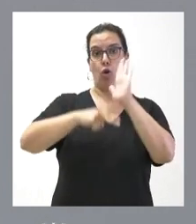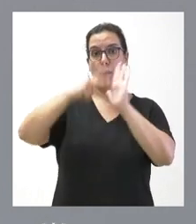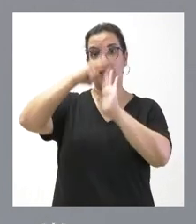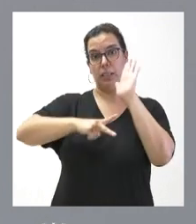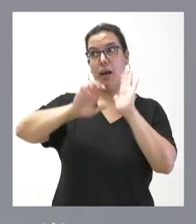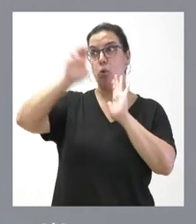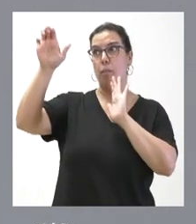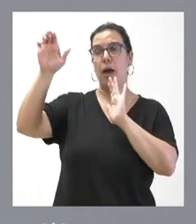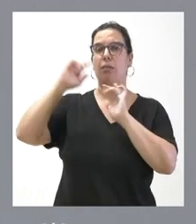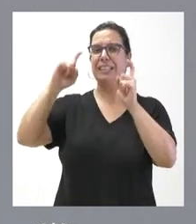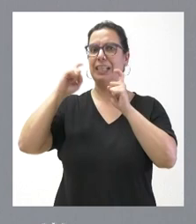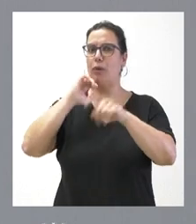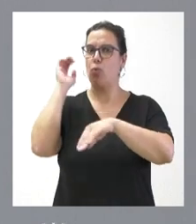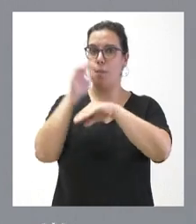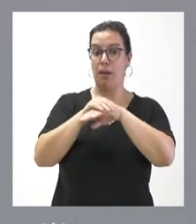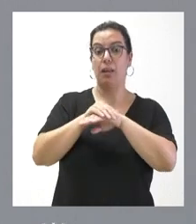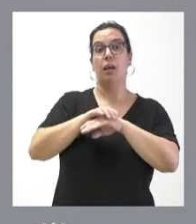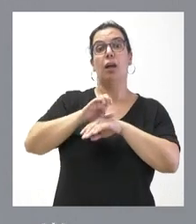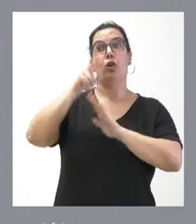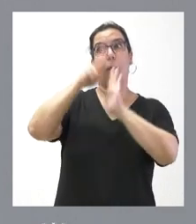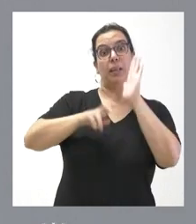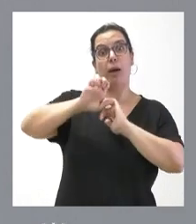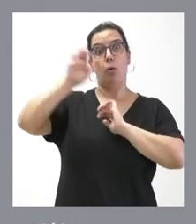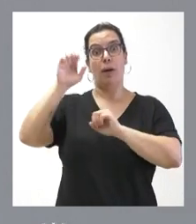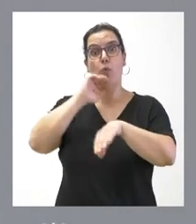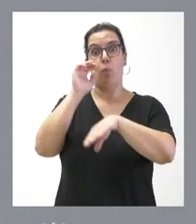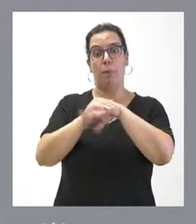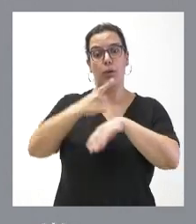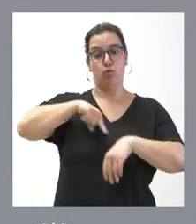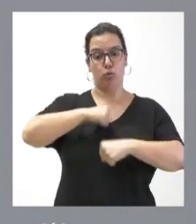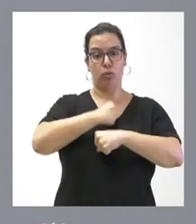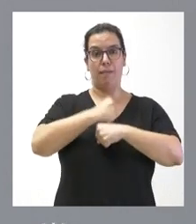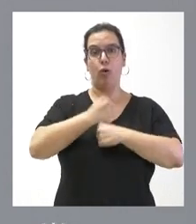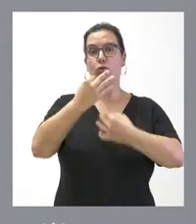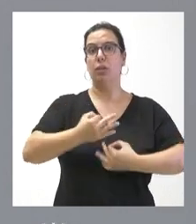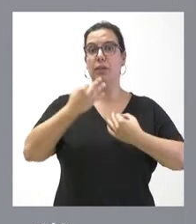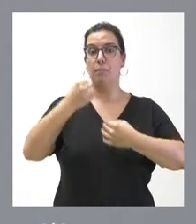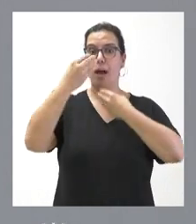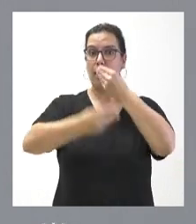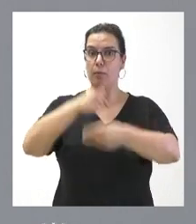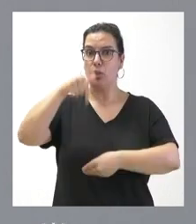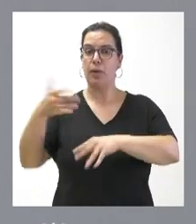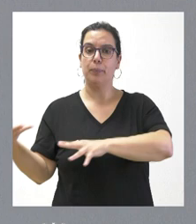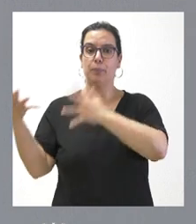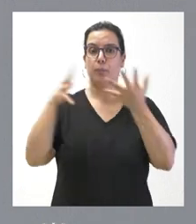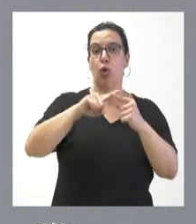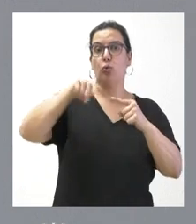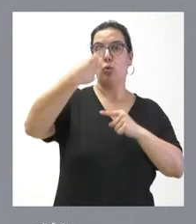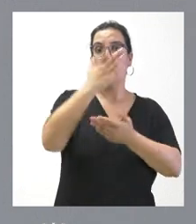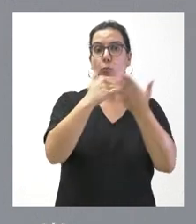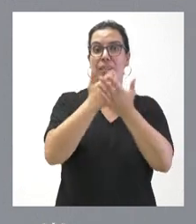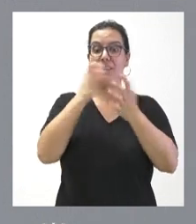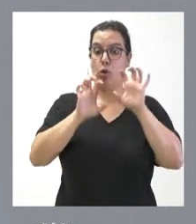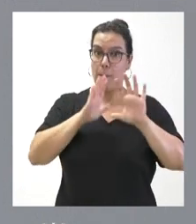europea, que el cumplimiento de la normativa europea y el trabajo que estamos haciendo está derivando en que Castilla y León sea una de las comunidades autónomas